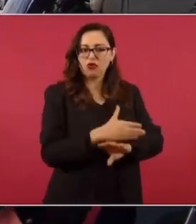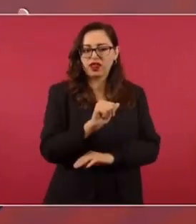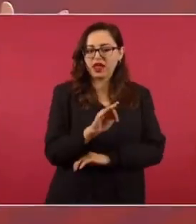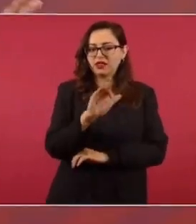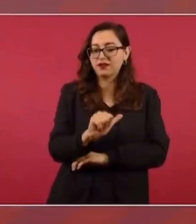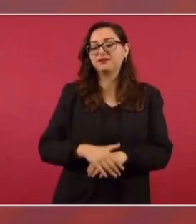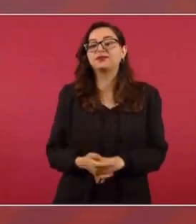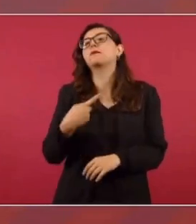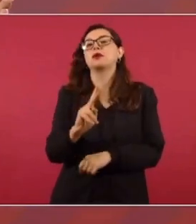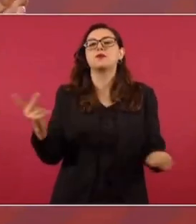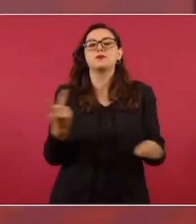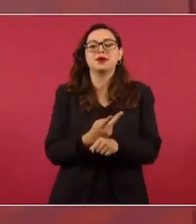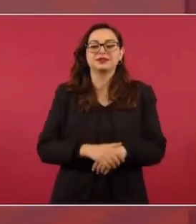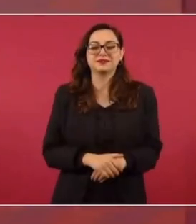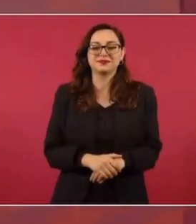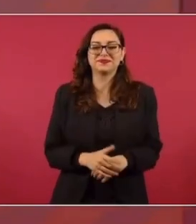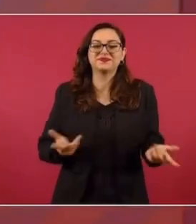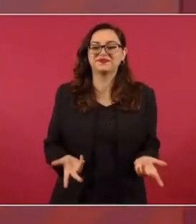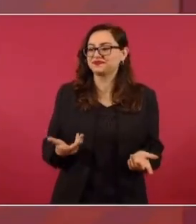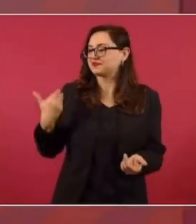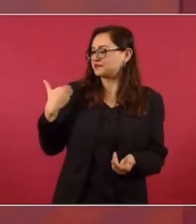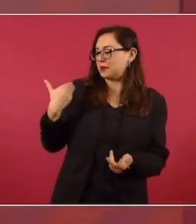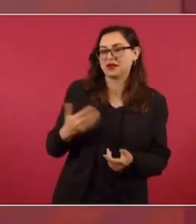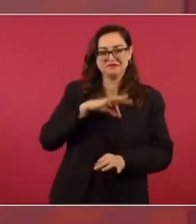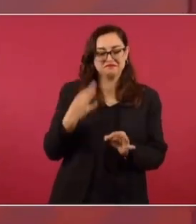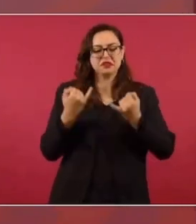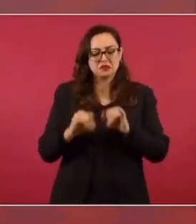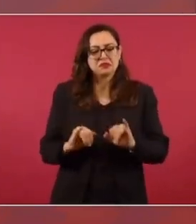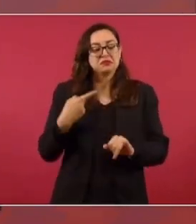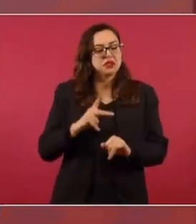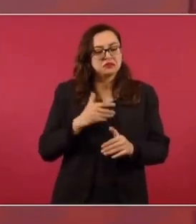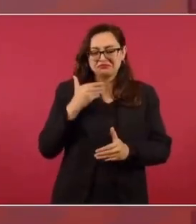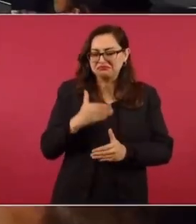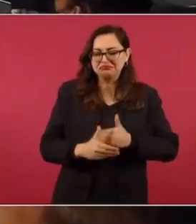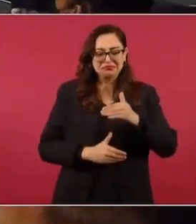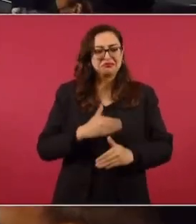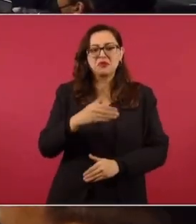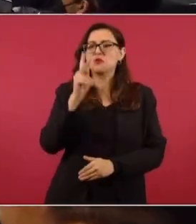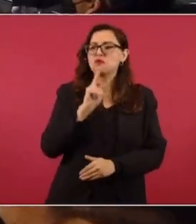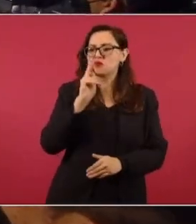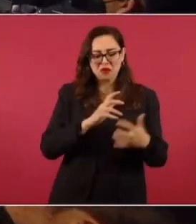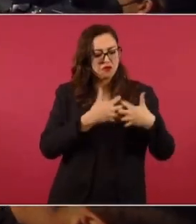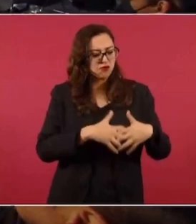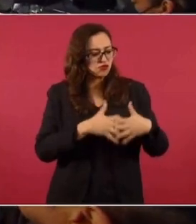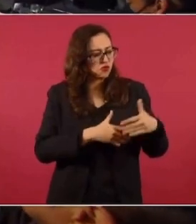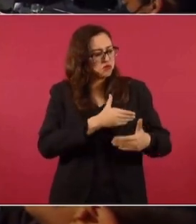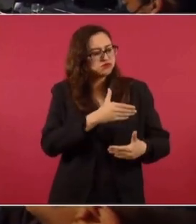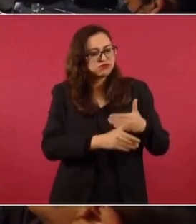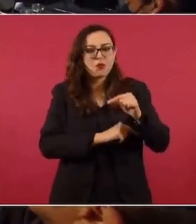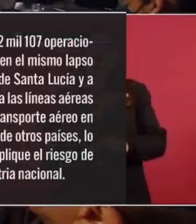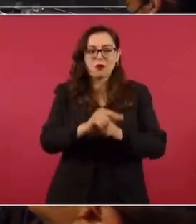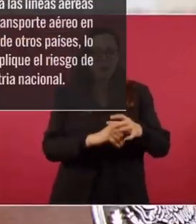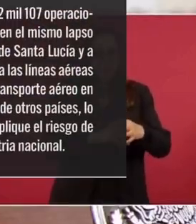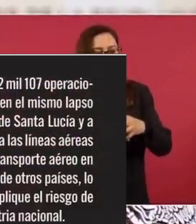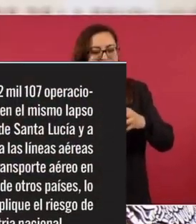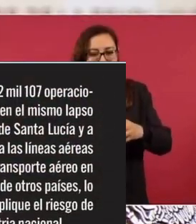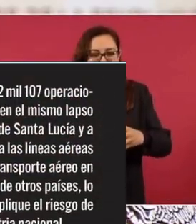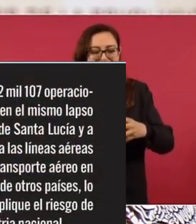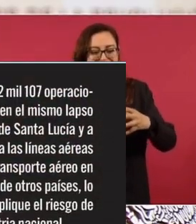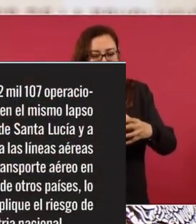Pero como se terminó el 21 de marzo, pues ahí va poco a poco, a ver si consigues unas fotos del fin de semana. ¿Cómo está ahora la central